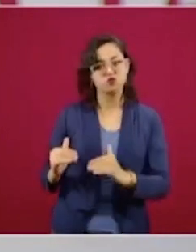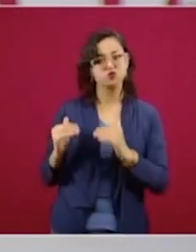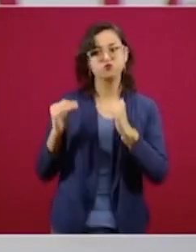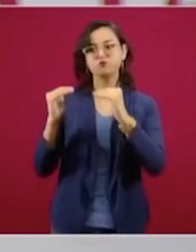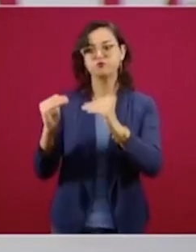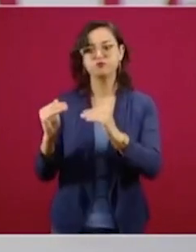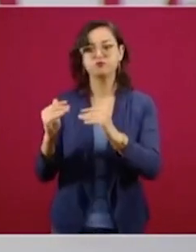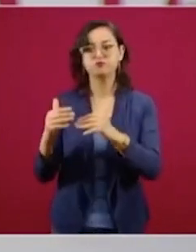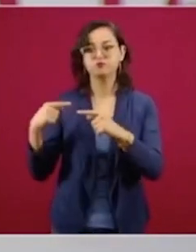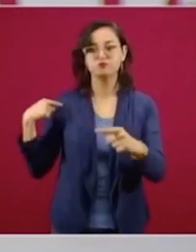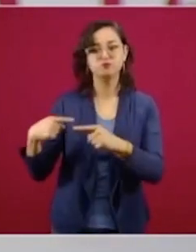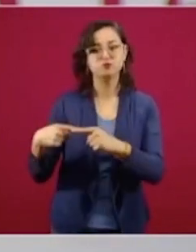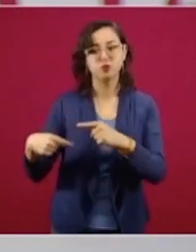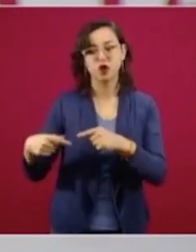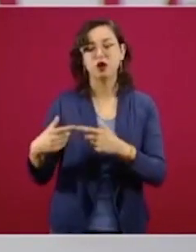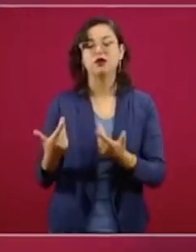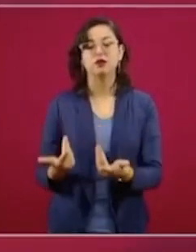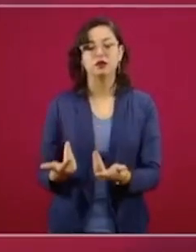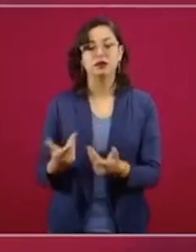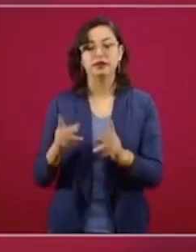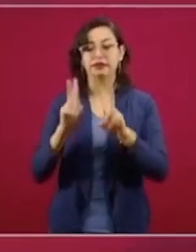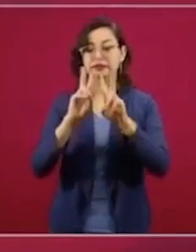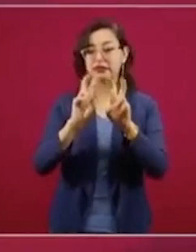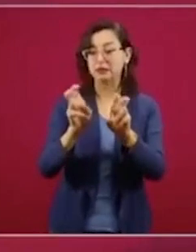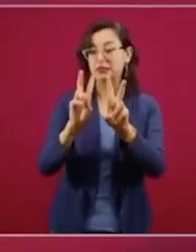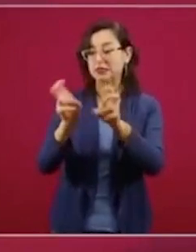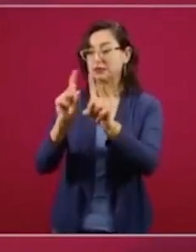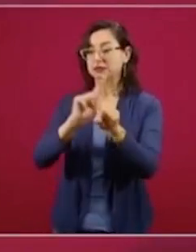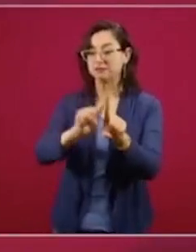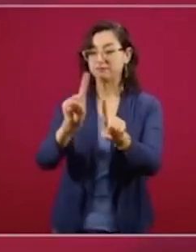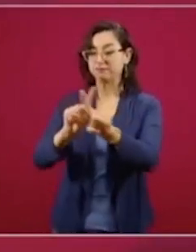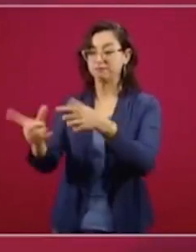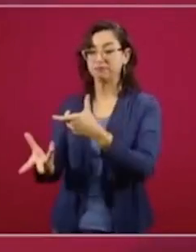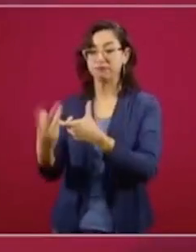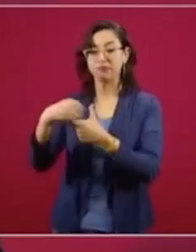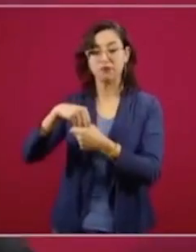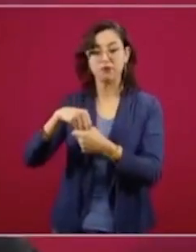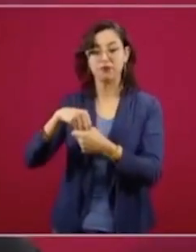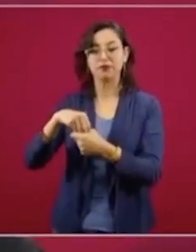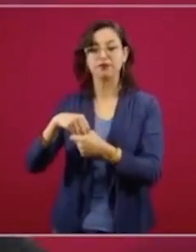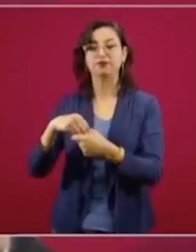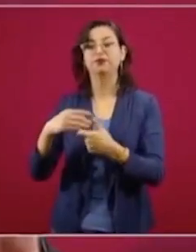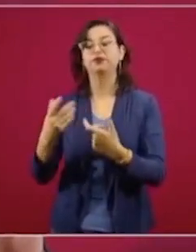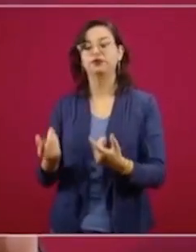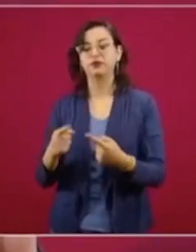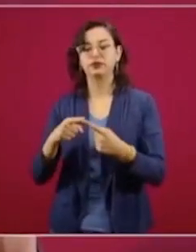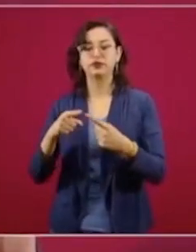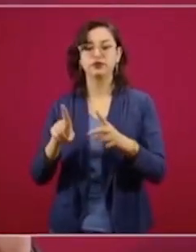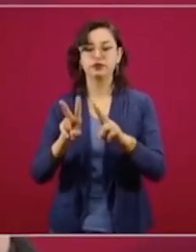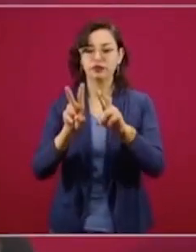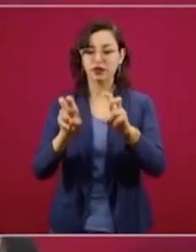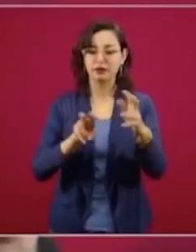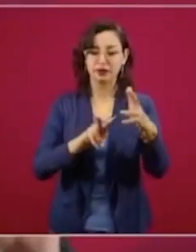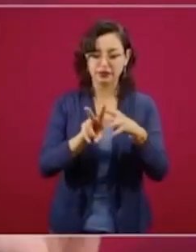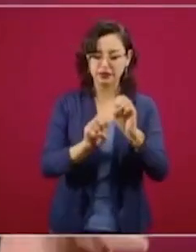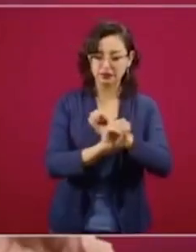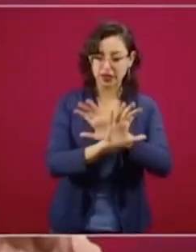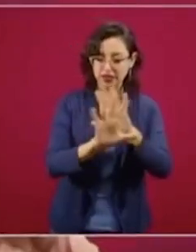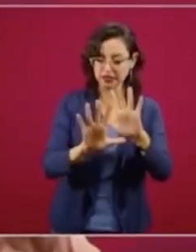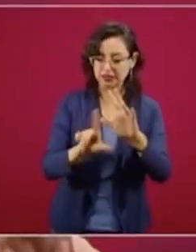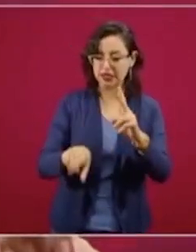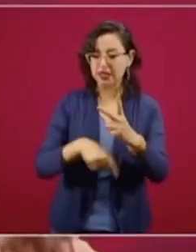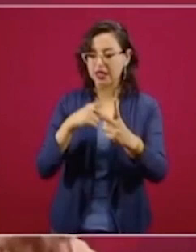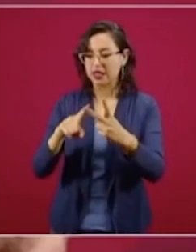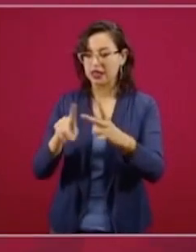los últimos años por todos los temas que incluye. tiene un apartado que tiene que ver con transparencia, tiene un